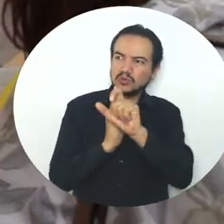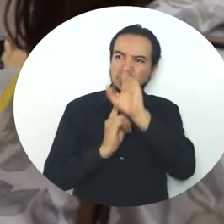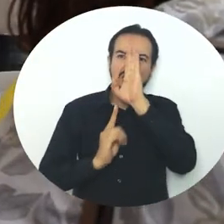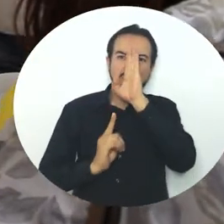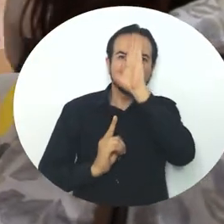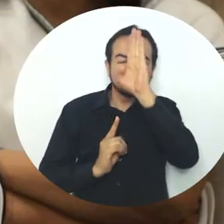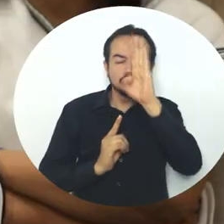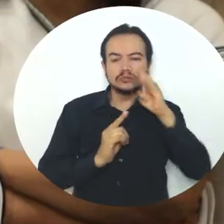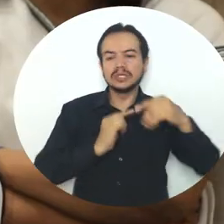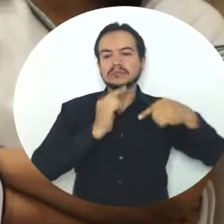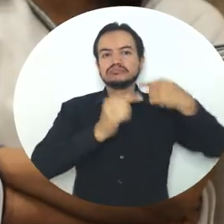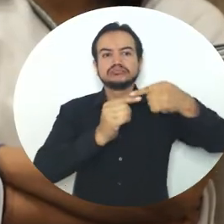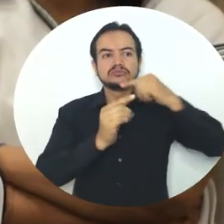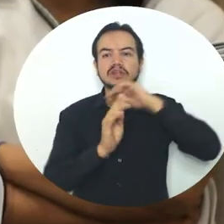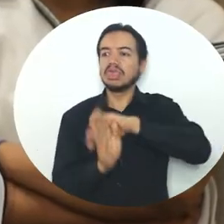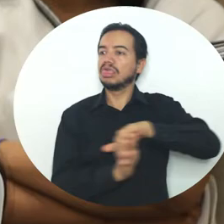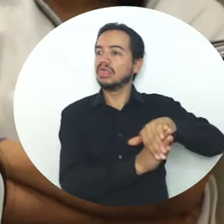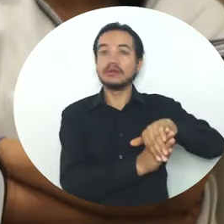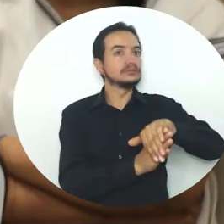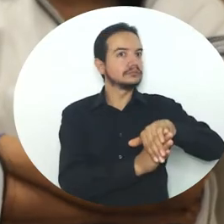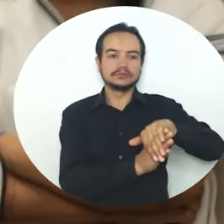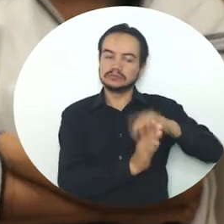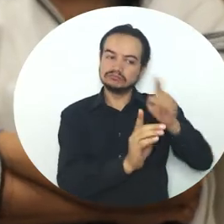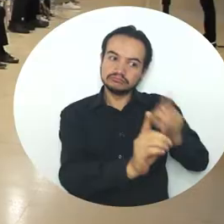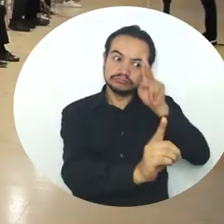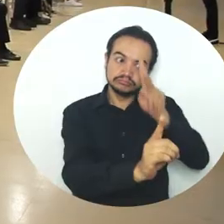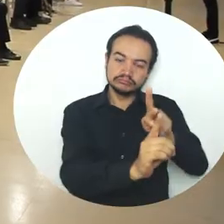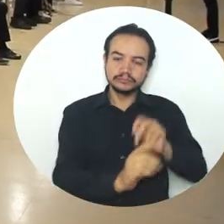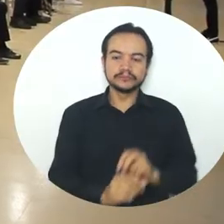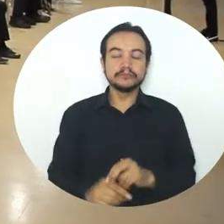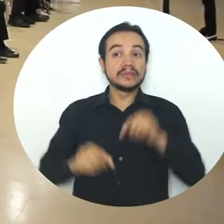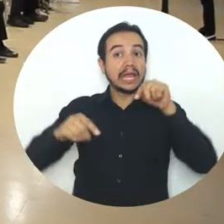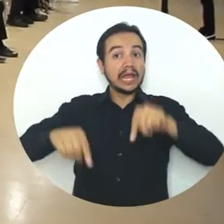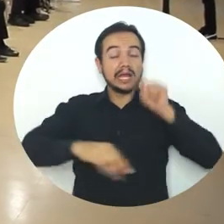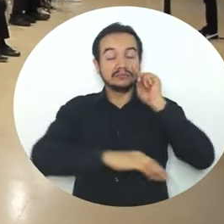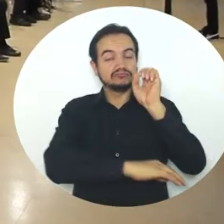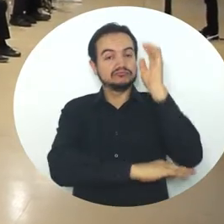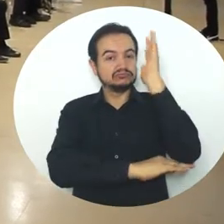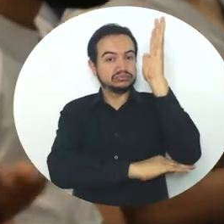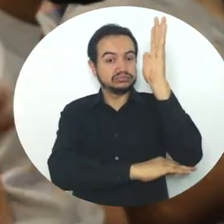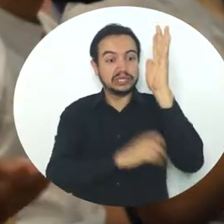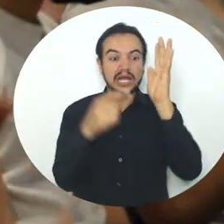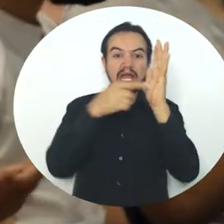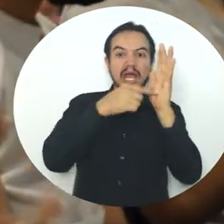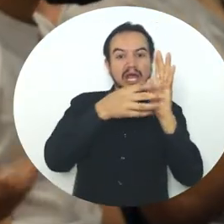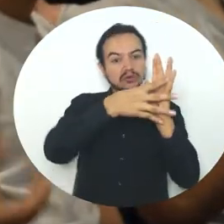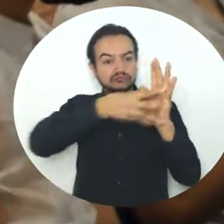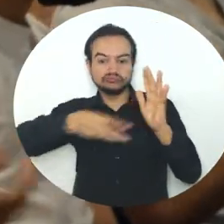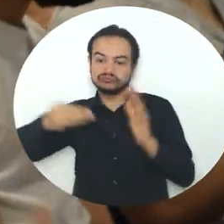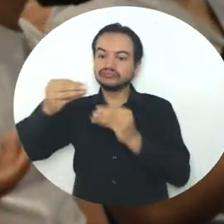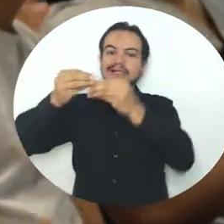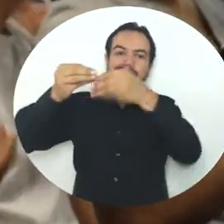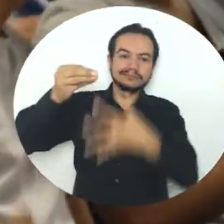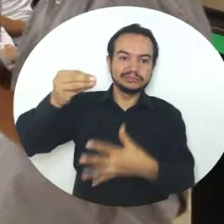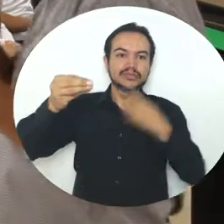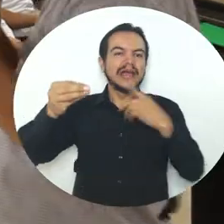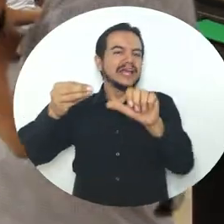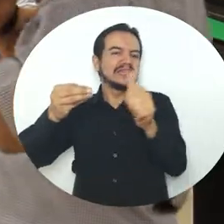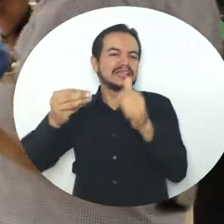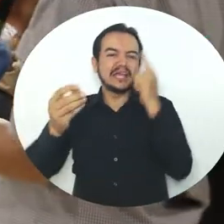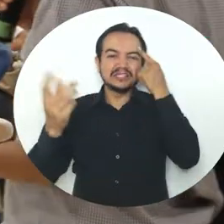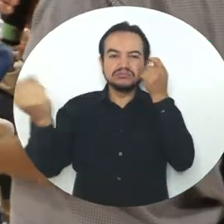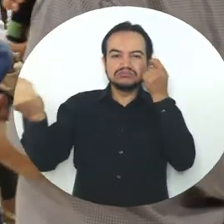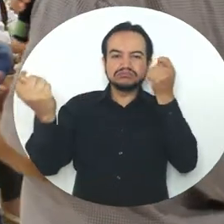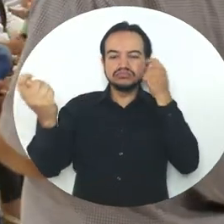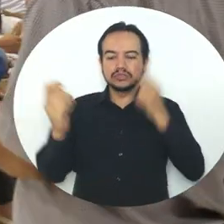culturas que nosotros tenemos. En esta conferencia se compartieron 10 formas y alternativas de trabajar en pro del cuidado